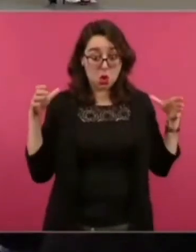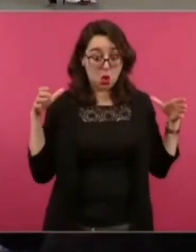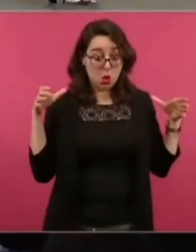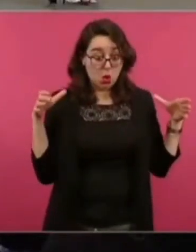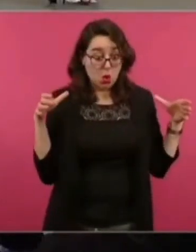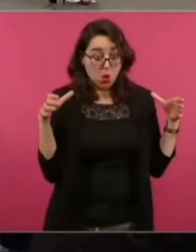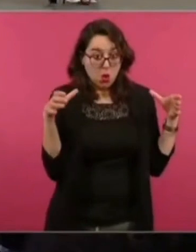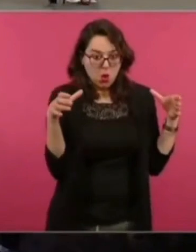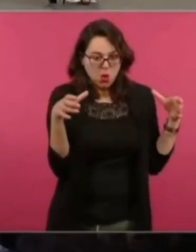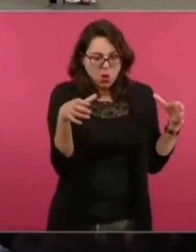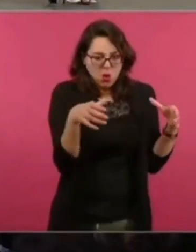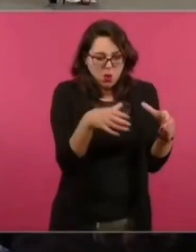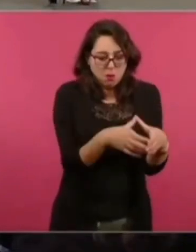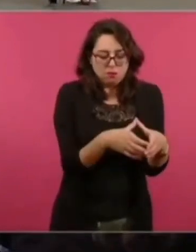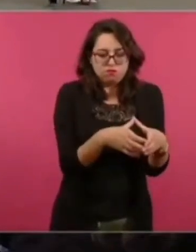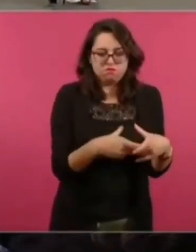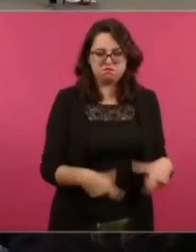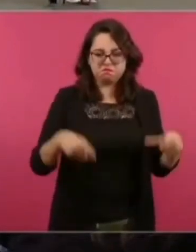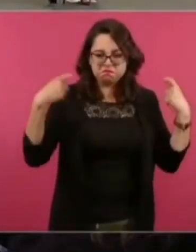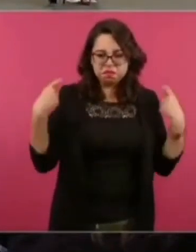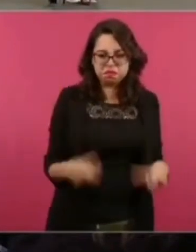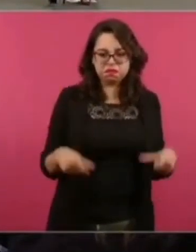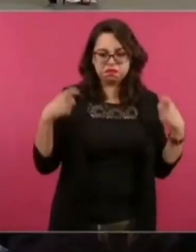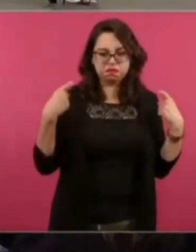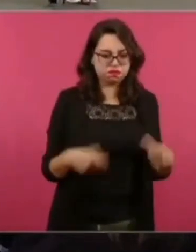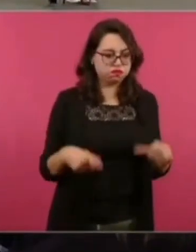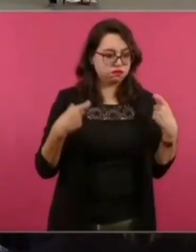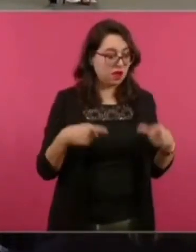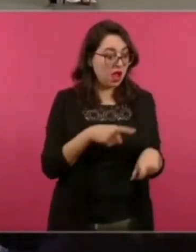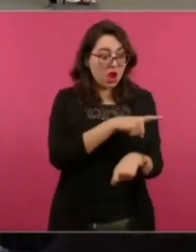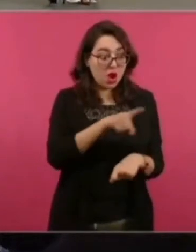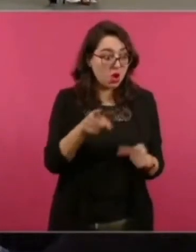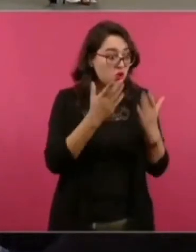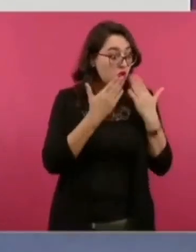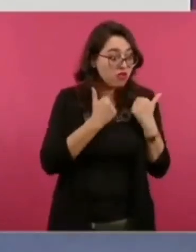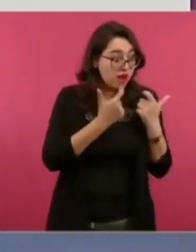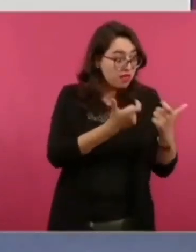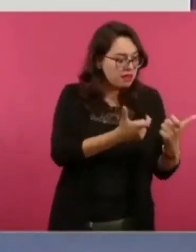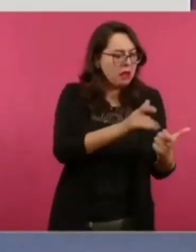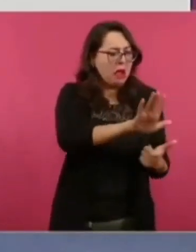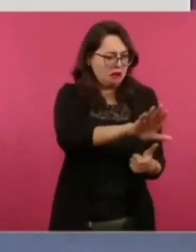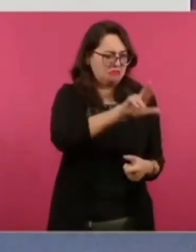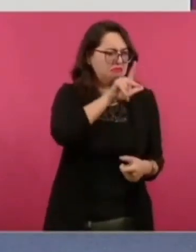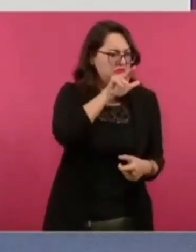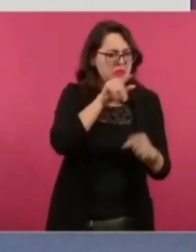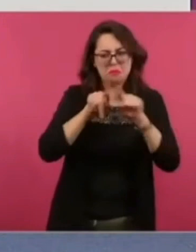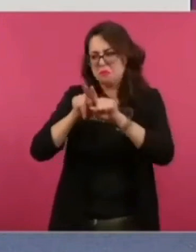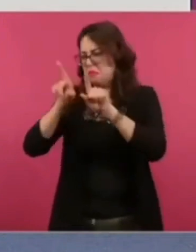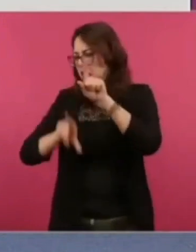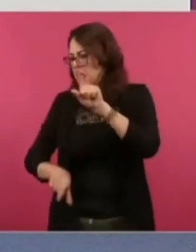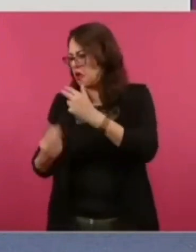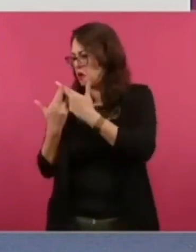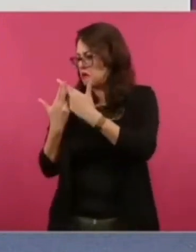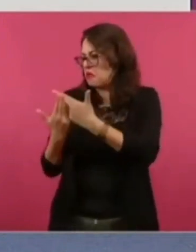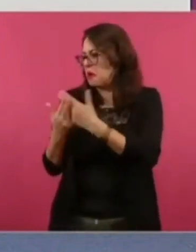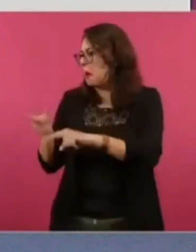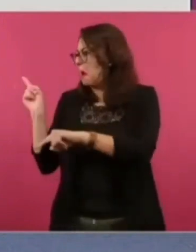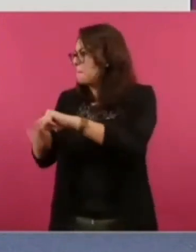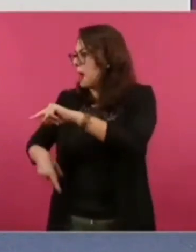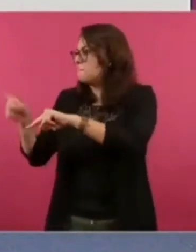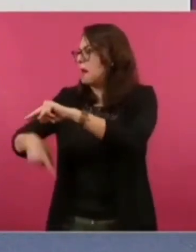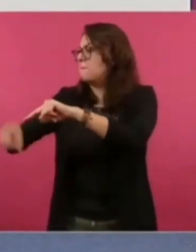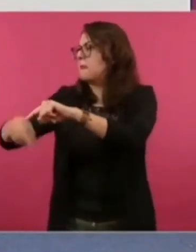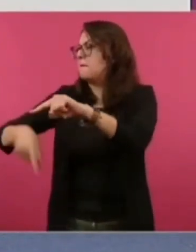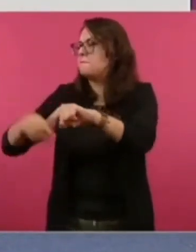La nueva oligarquía de México con los bienes del pueblo que